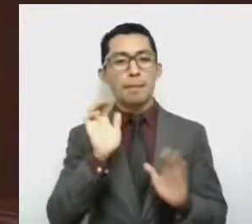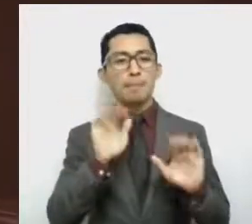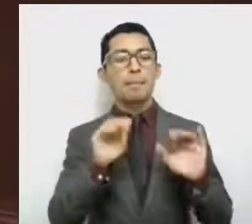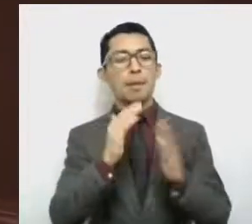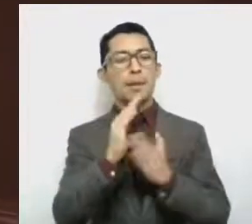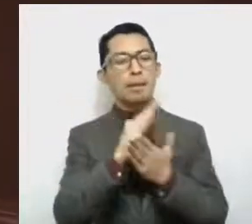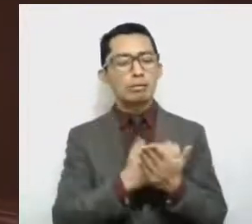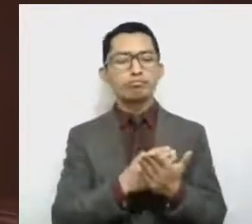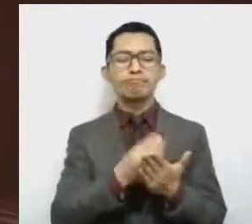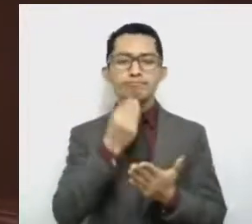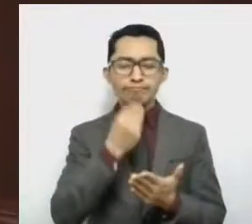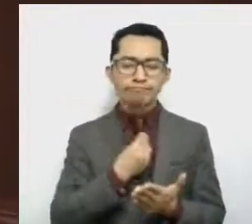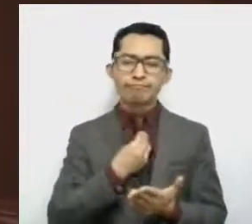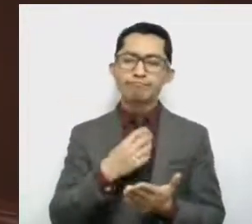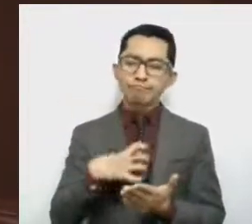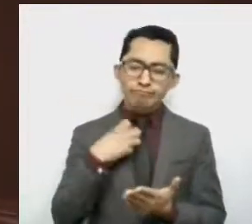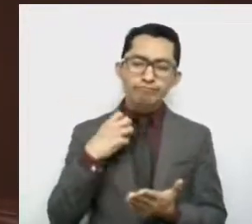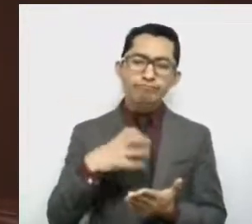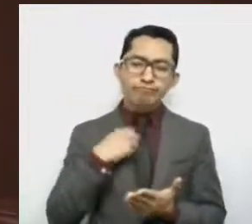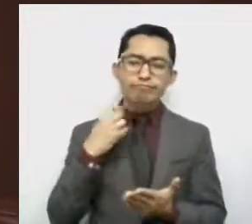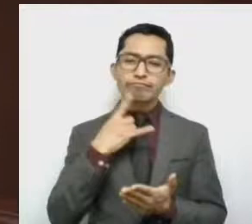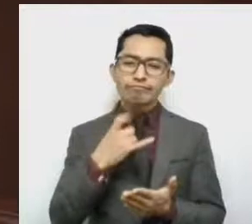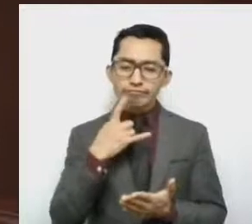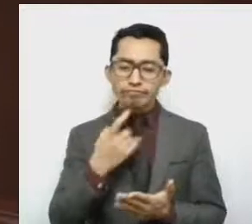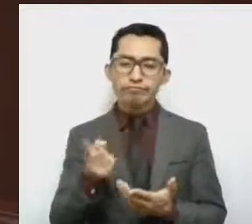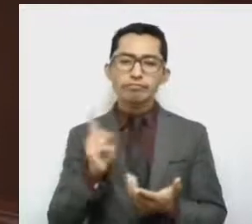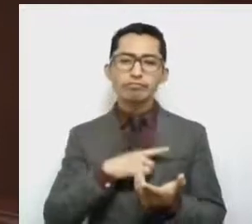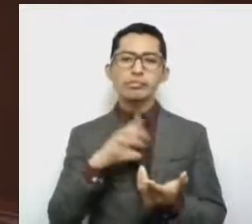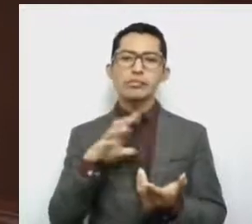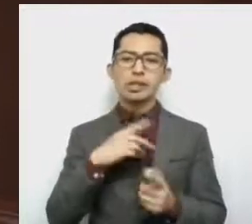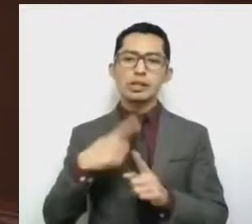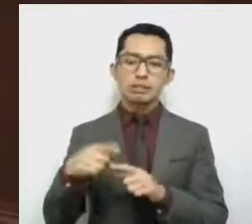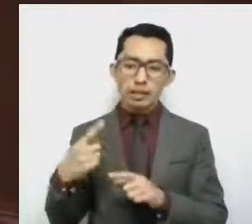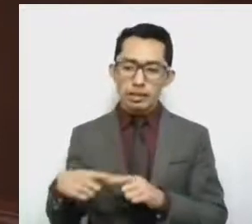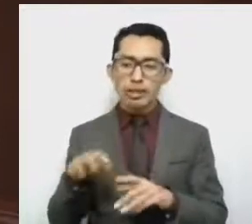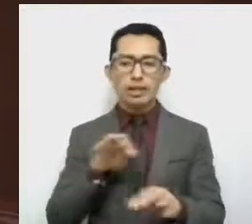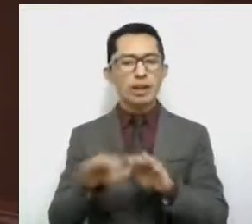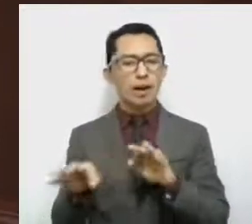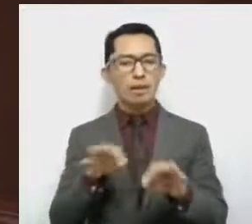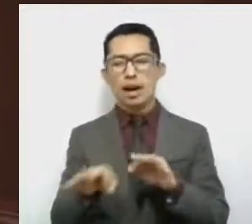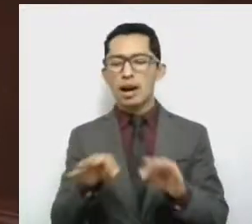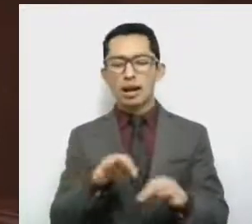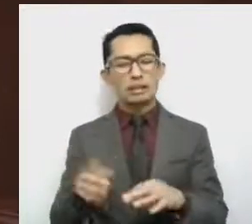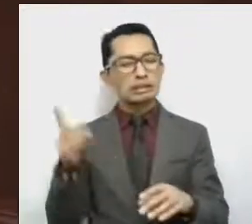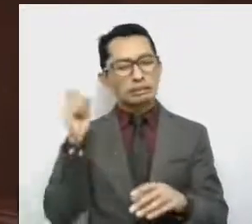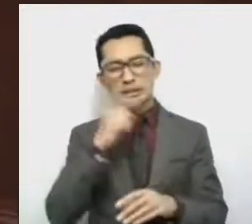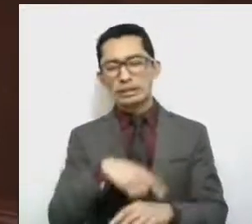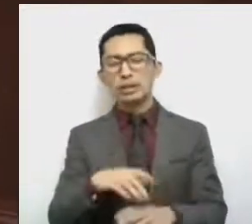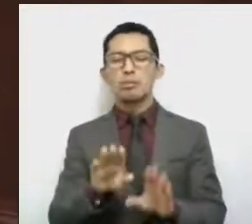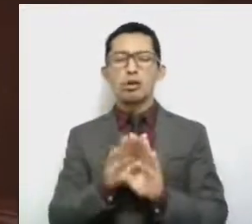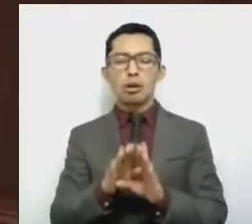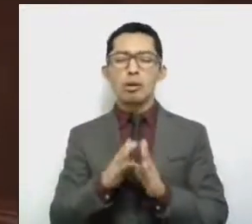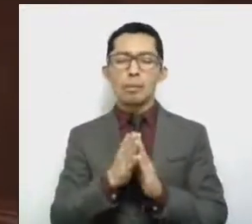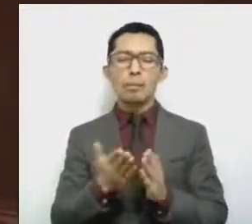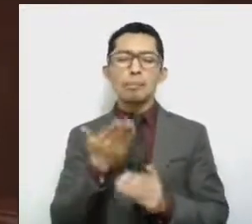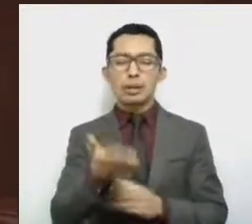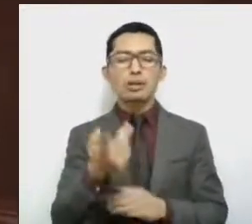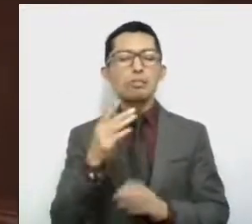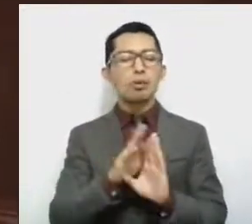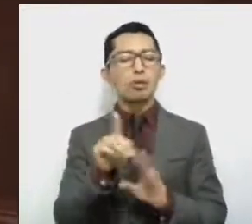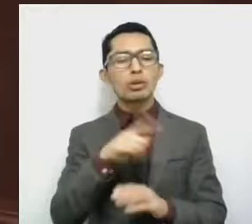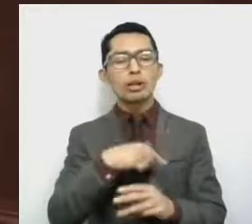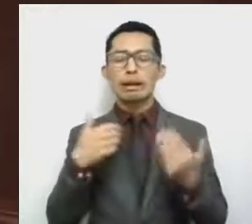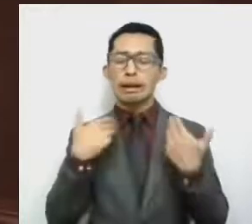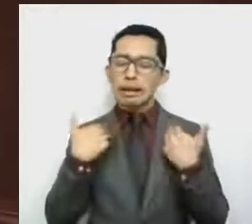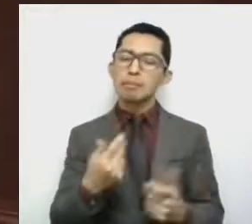cumpliendo con sus obligaciones fiscales, cargas muy fuertes, por lo cual piden comprensión y apoyo